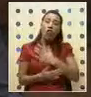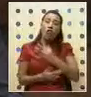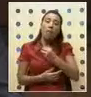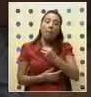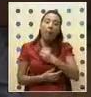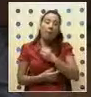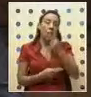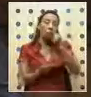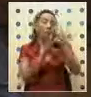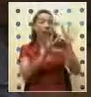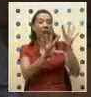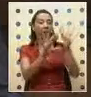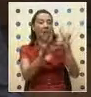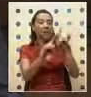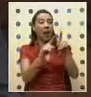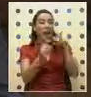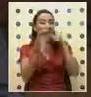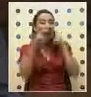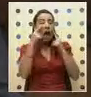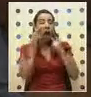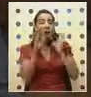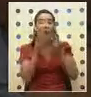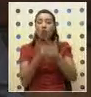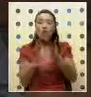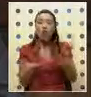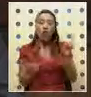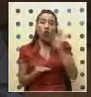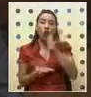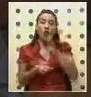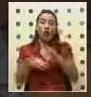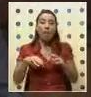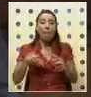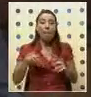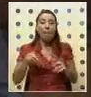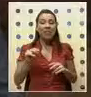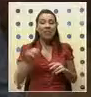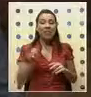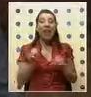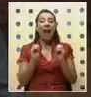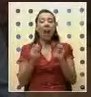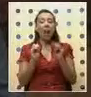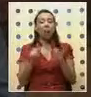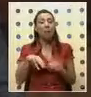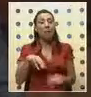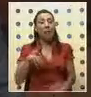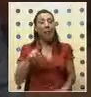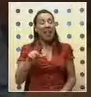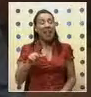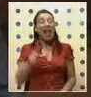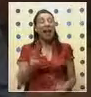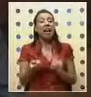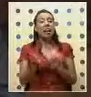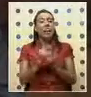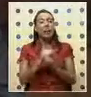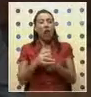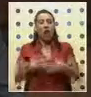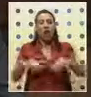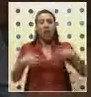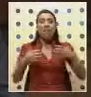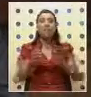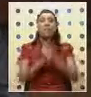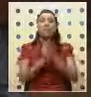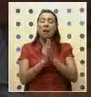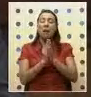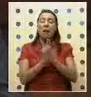admiración, como las lágrimas no tienen color porque Mandiba lo enseñó. Mandela cambió la ira por el perdón, consiguió